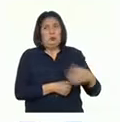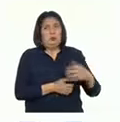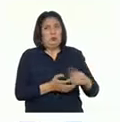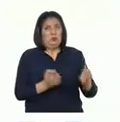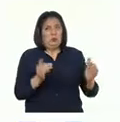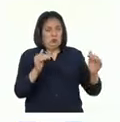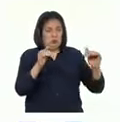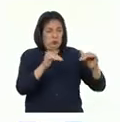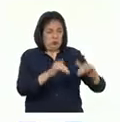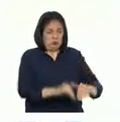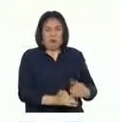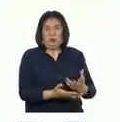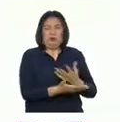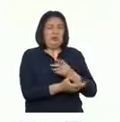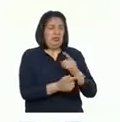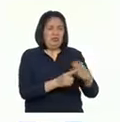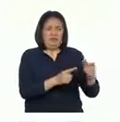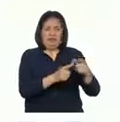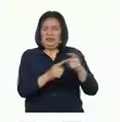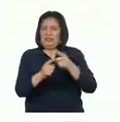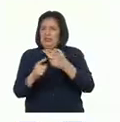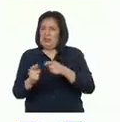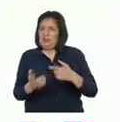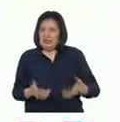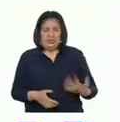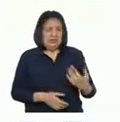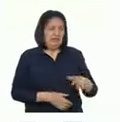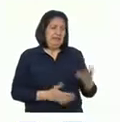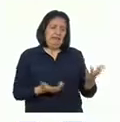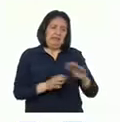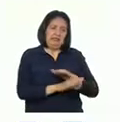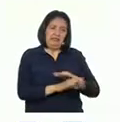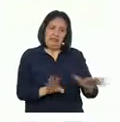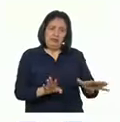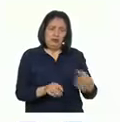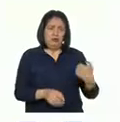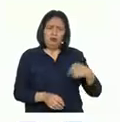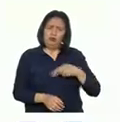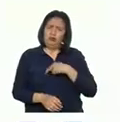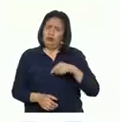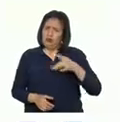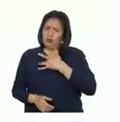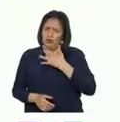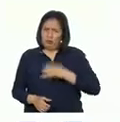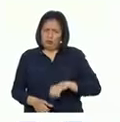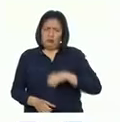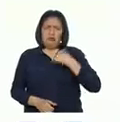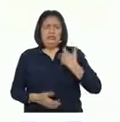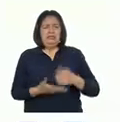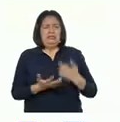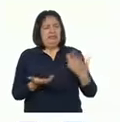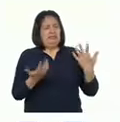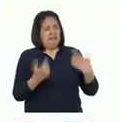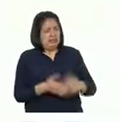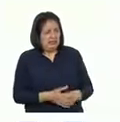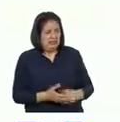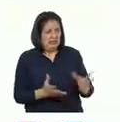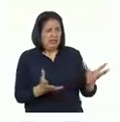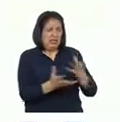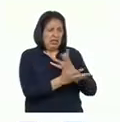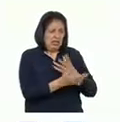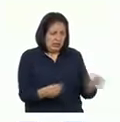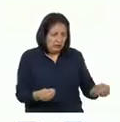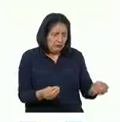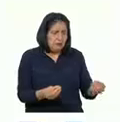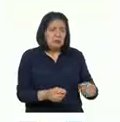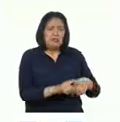perdiendo la biodiversidad de la cual nos sentimos orgullosos. E incluso acabar con la pérdida irreparable del